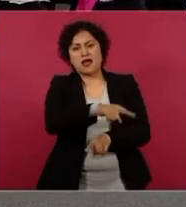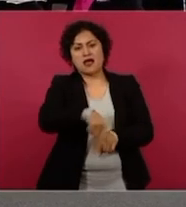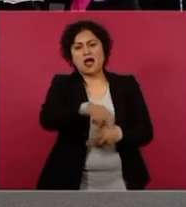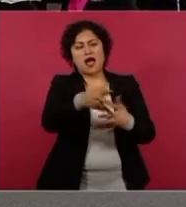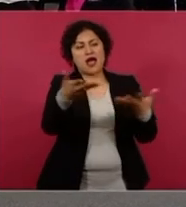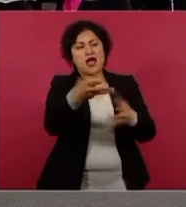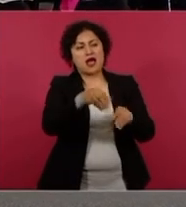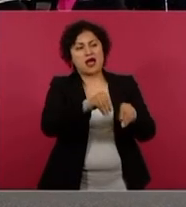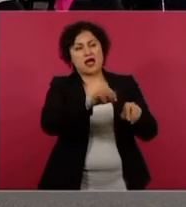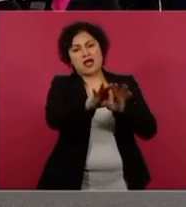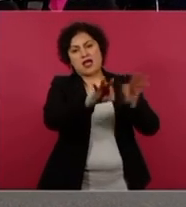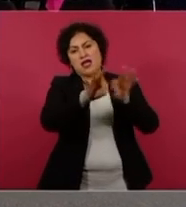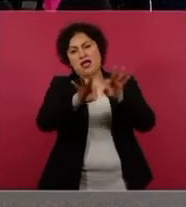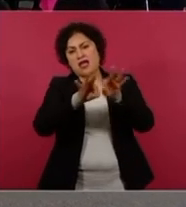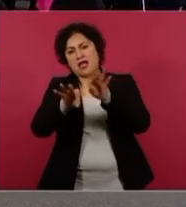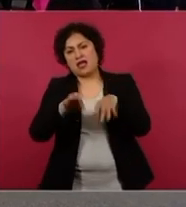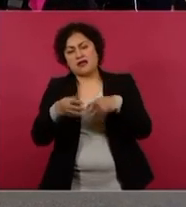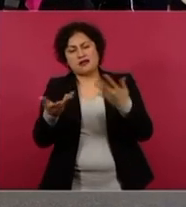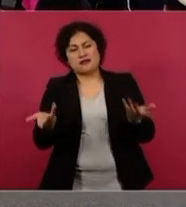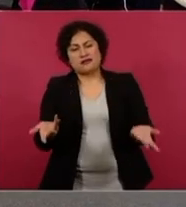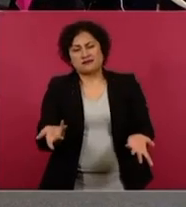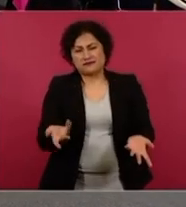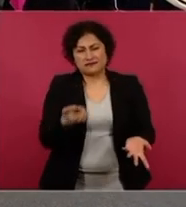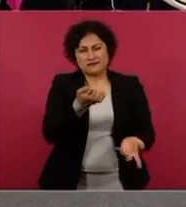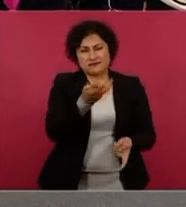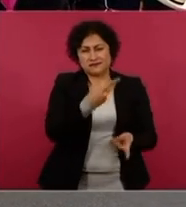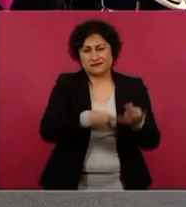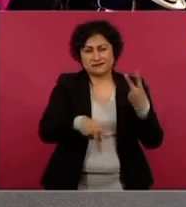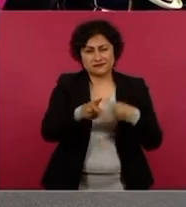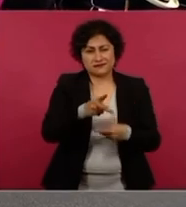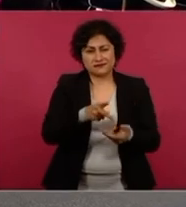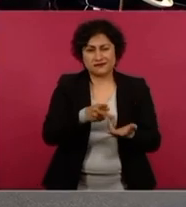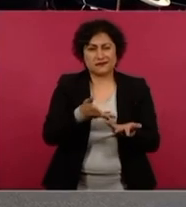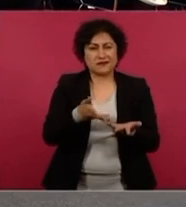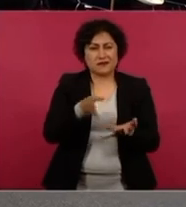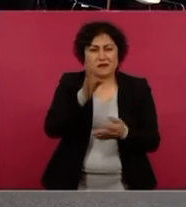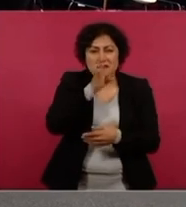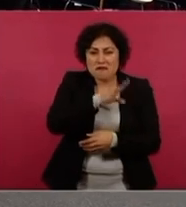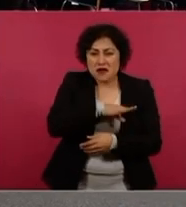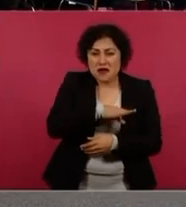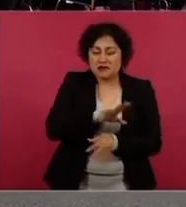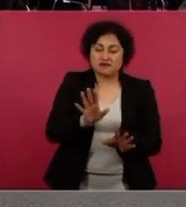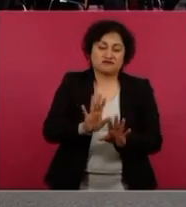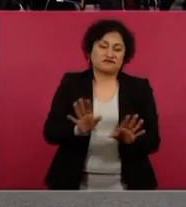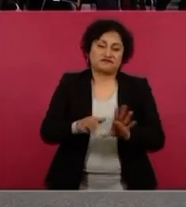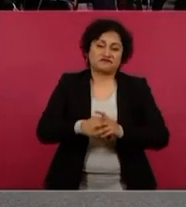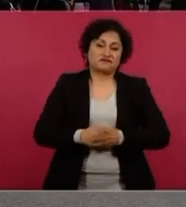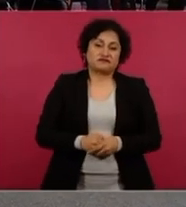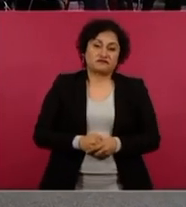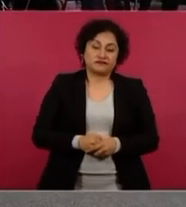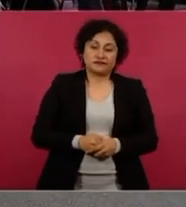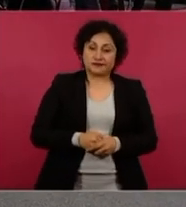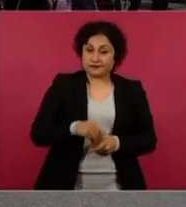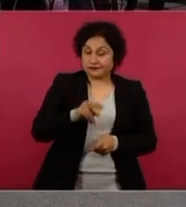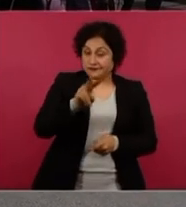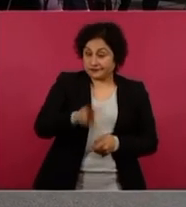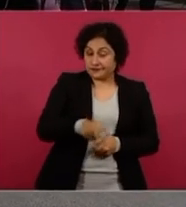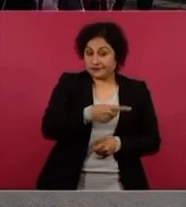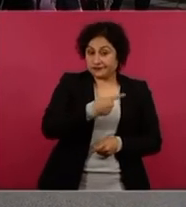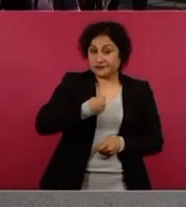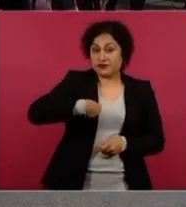no vamos nosotros a